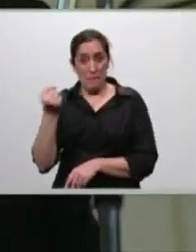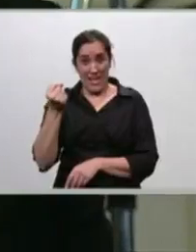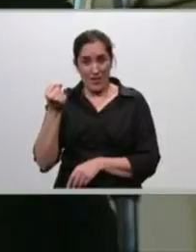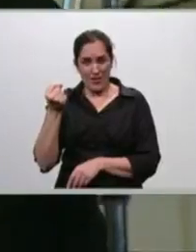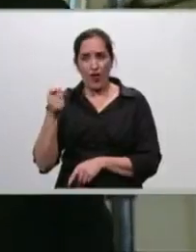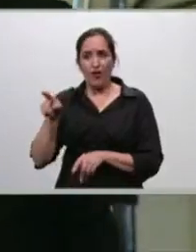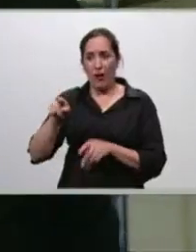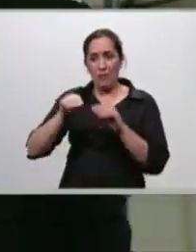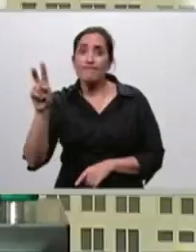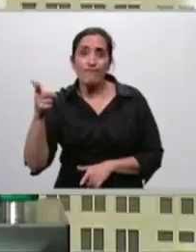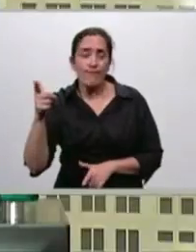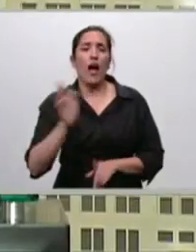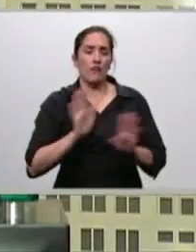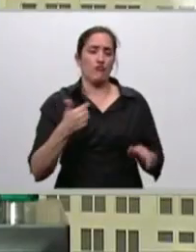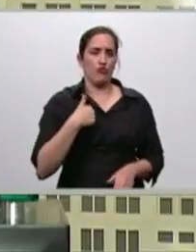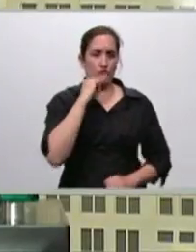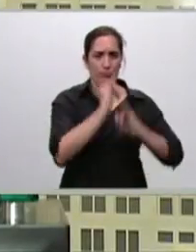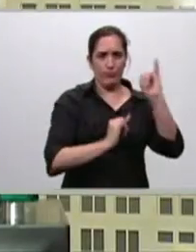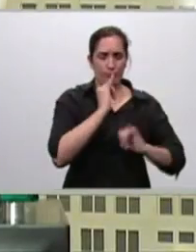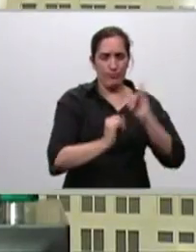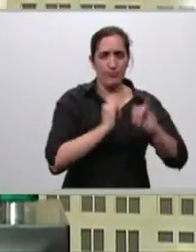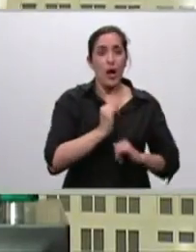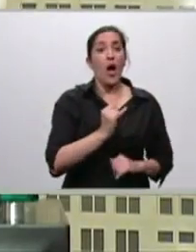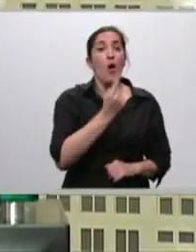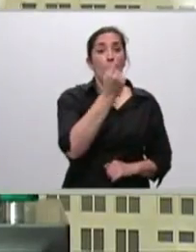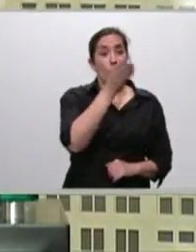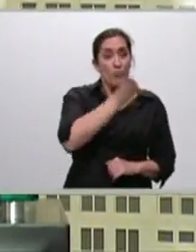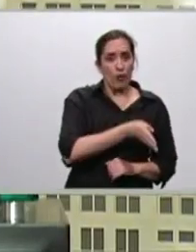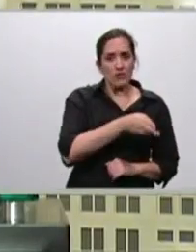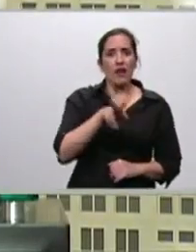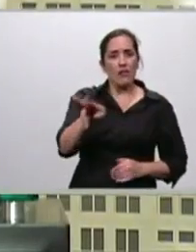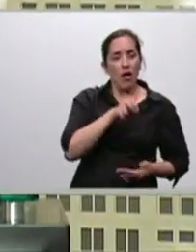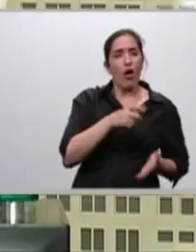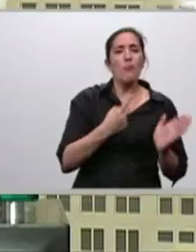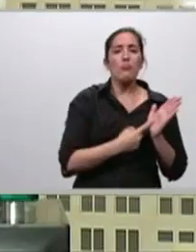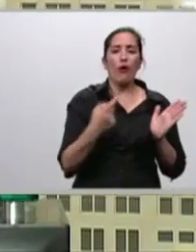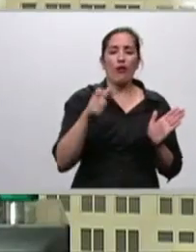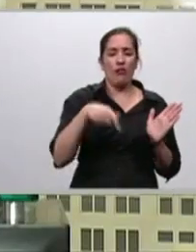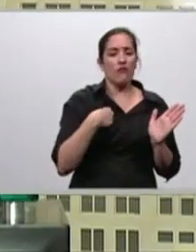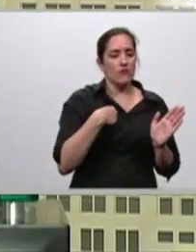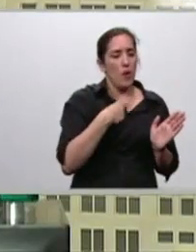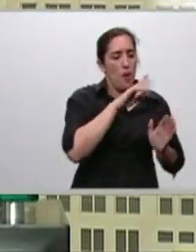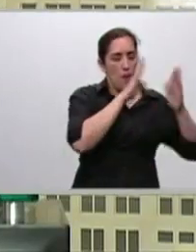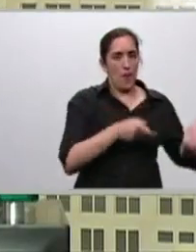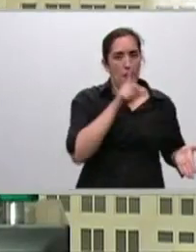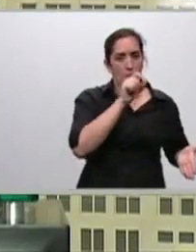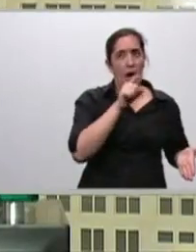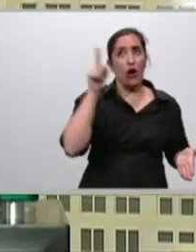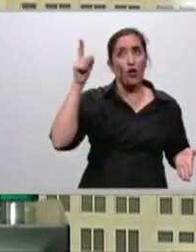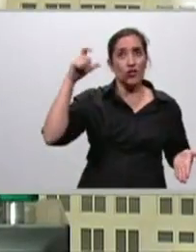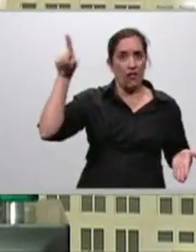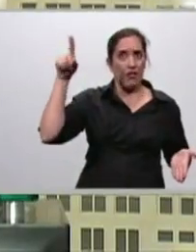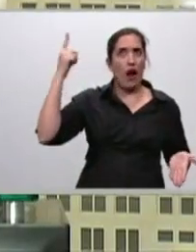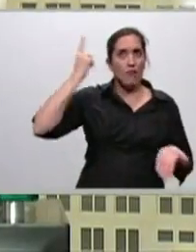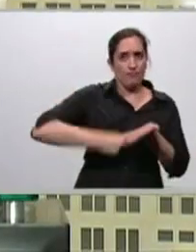divididos en tramos. Hasta el 1% es por el servicio de suscripción y emisión por cuenta y orden del Banco Central.